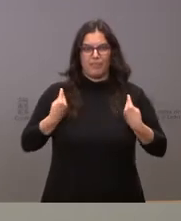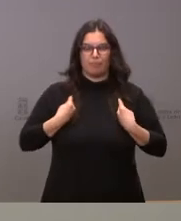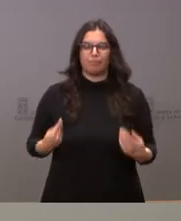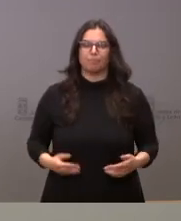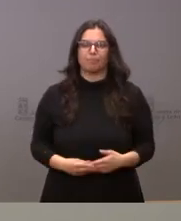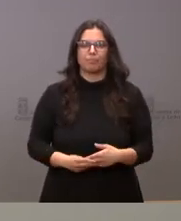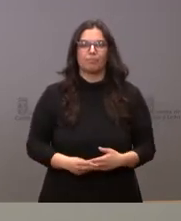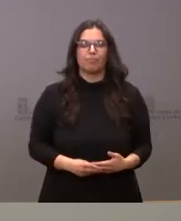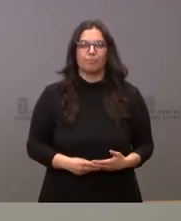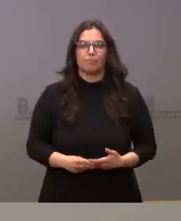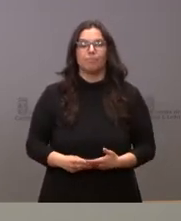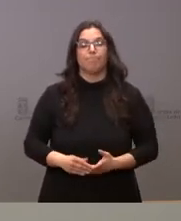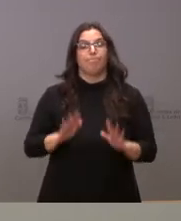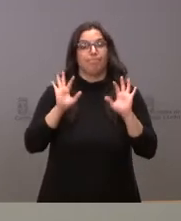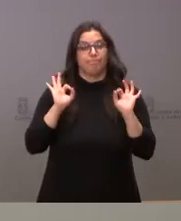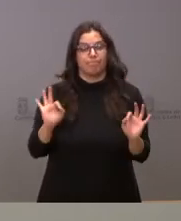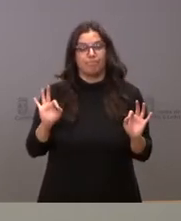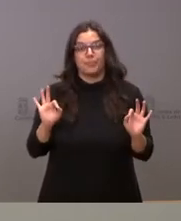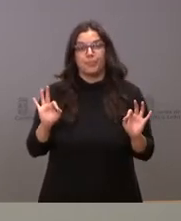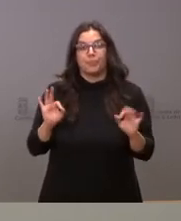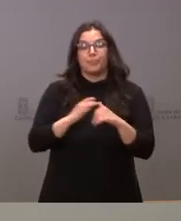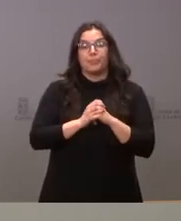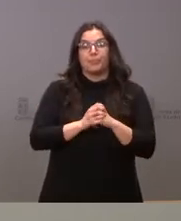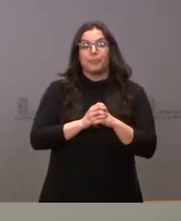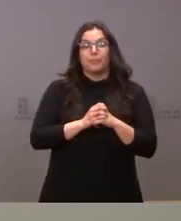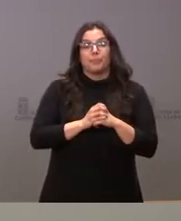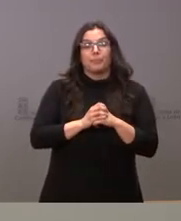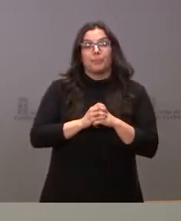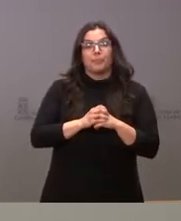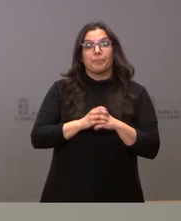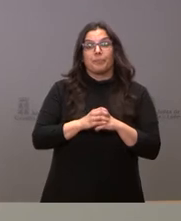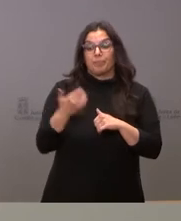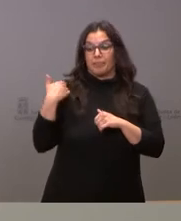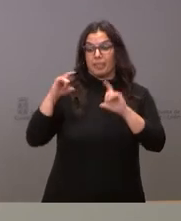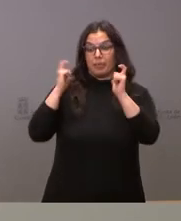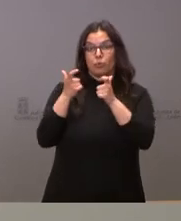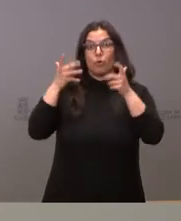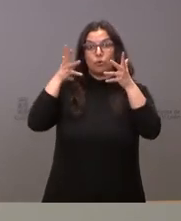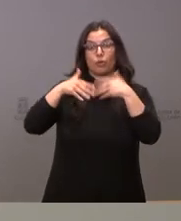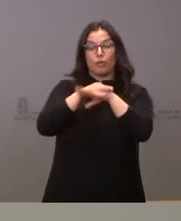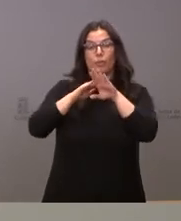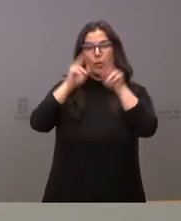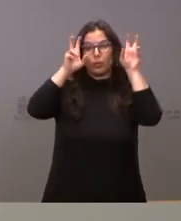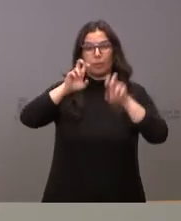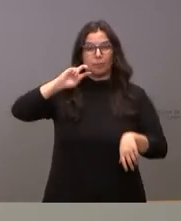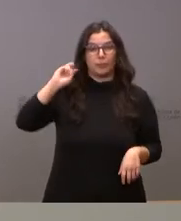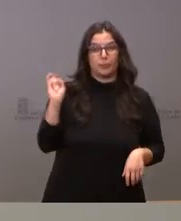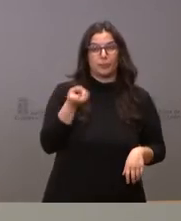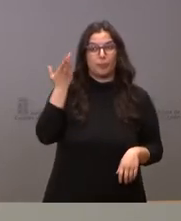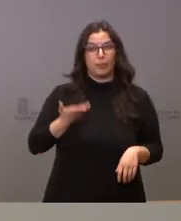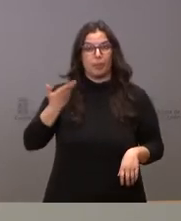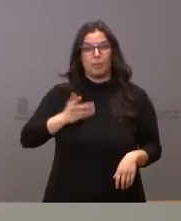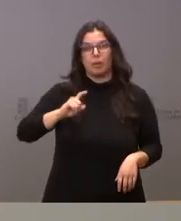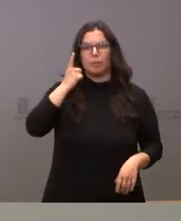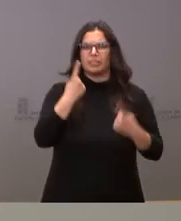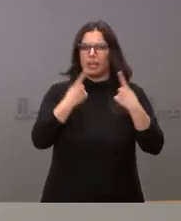A partir de ahí, los principales asuntos de este Consejo de Gobierno, algunos de ellos también tienen que ver con el ámbito